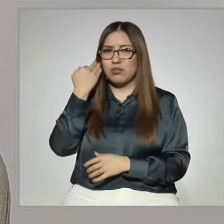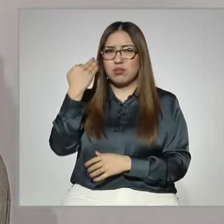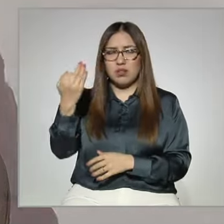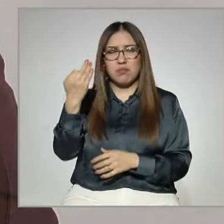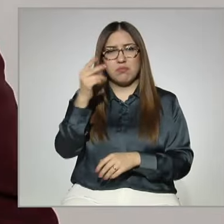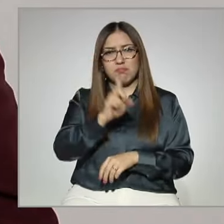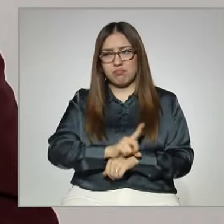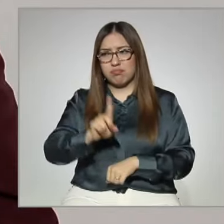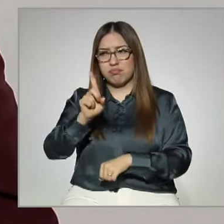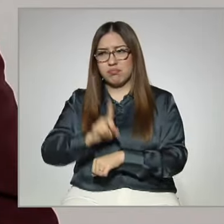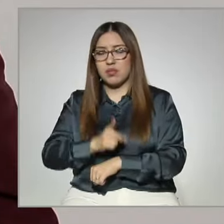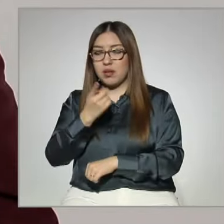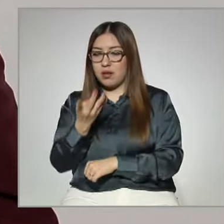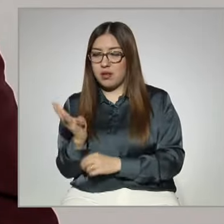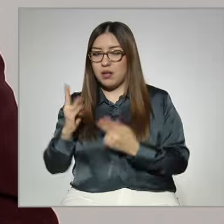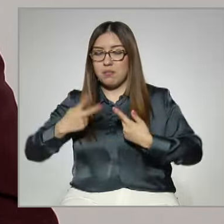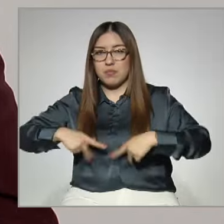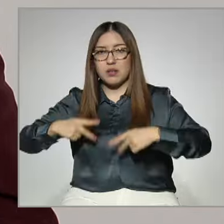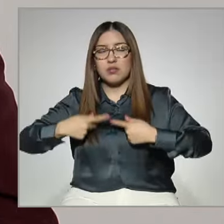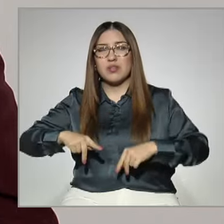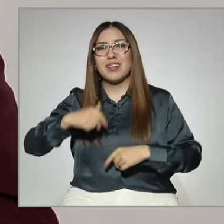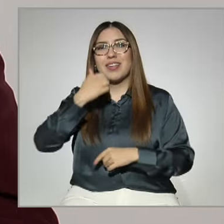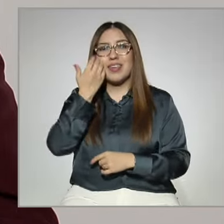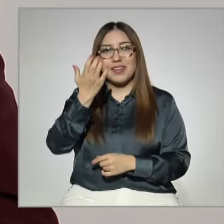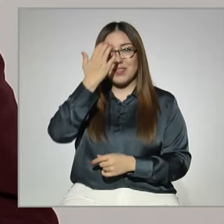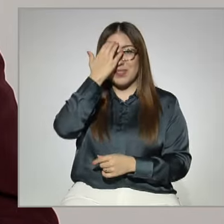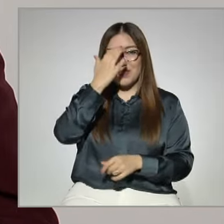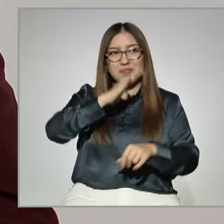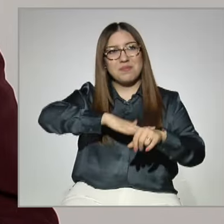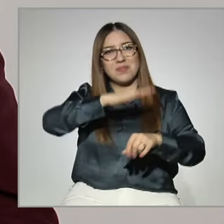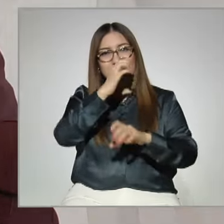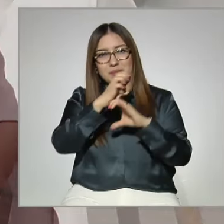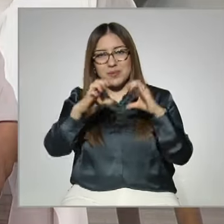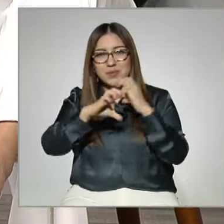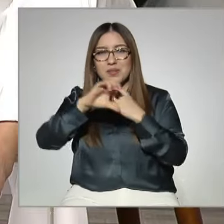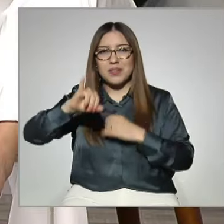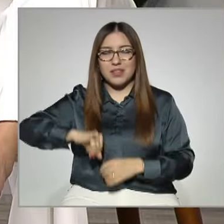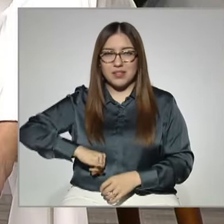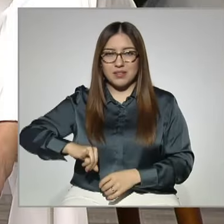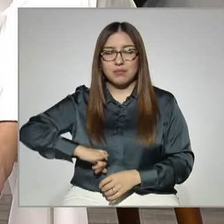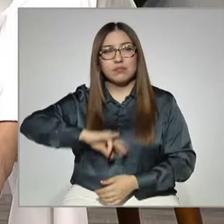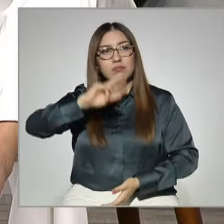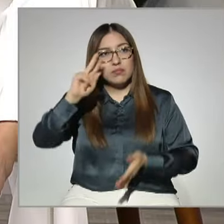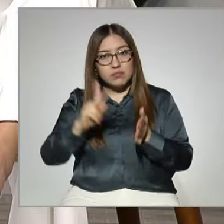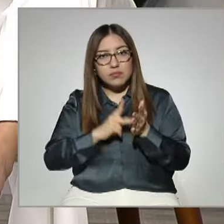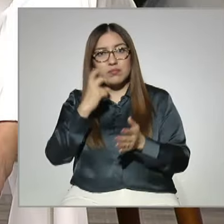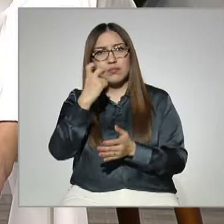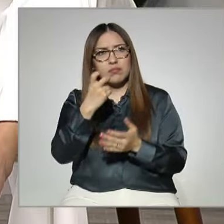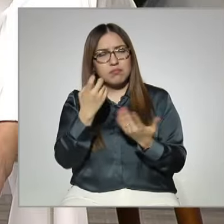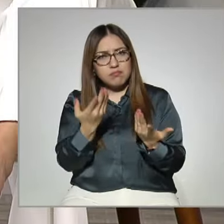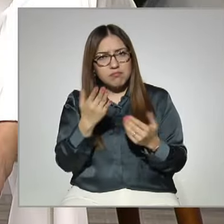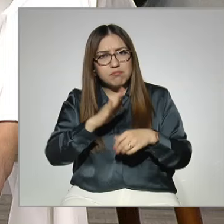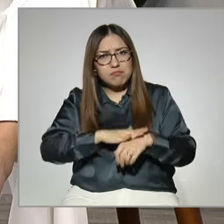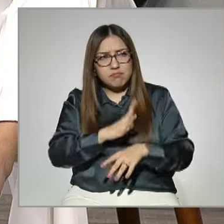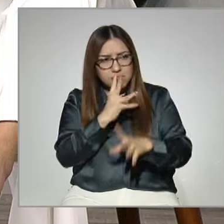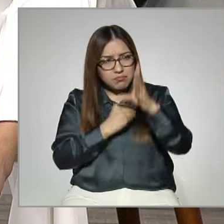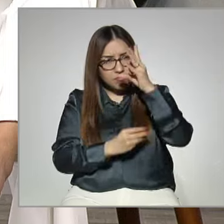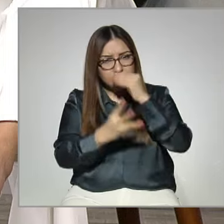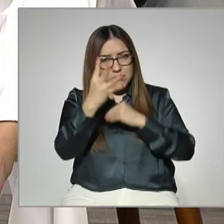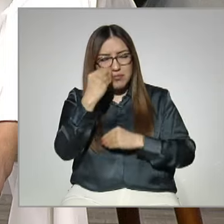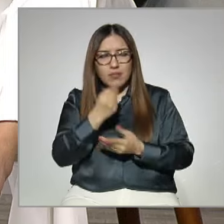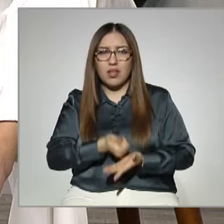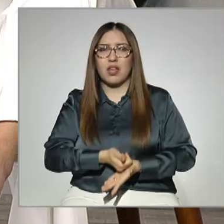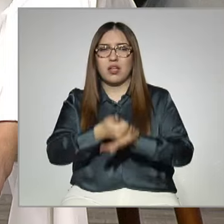están buscando conocer sobre lo que les interesa. Entonces, retomar la formación siempre amplía la